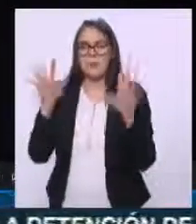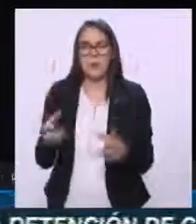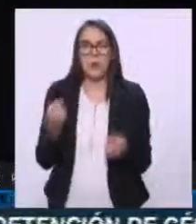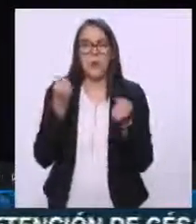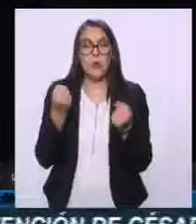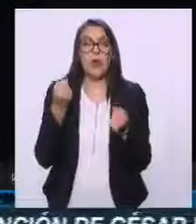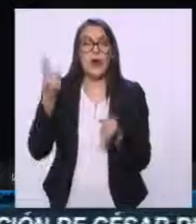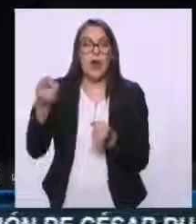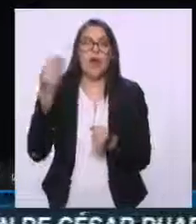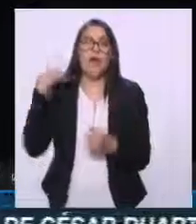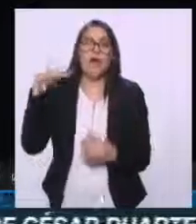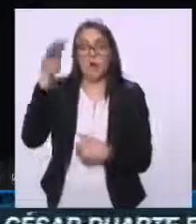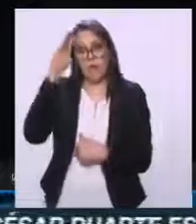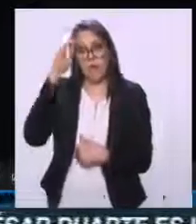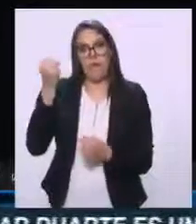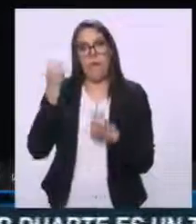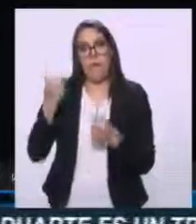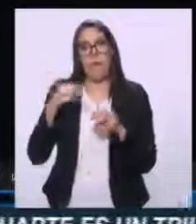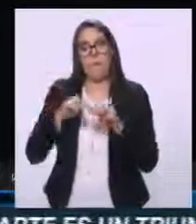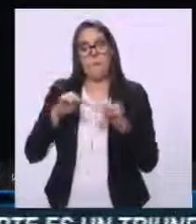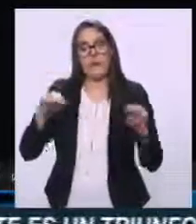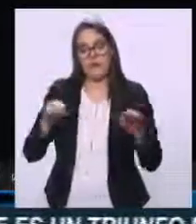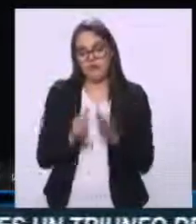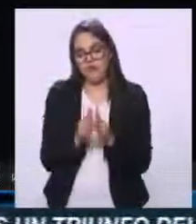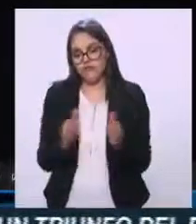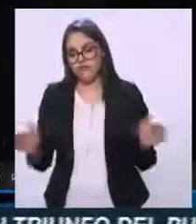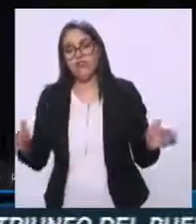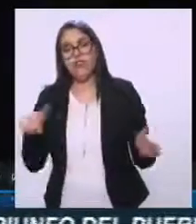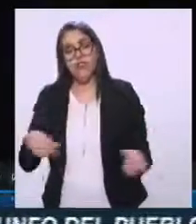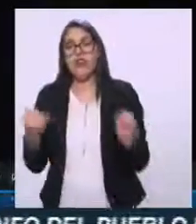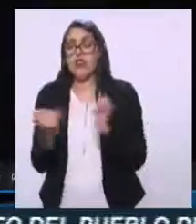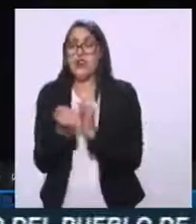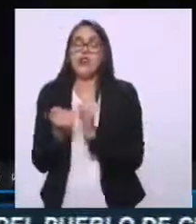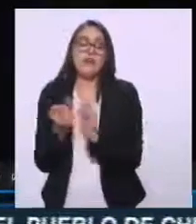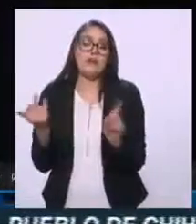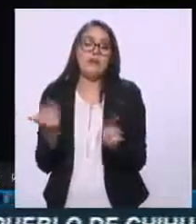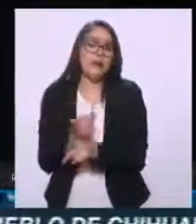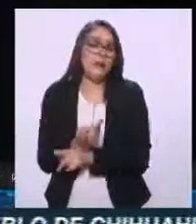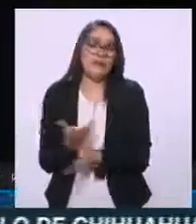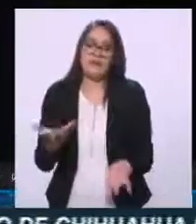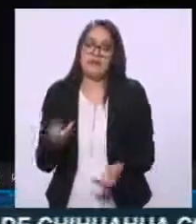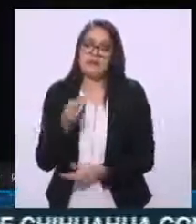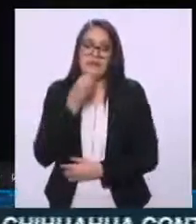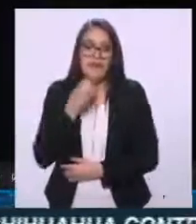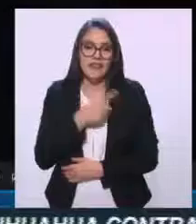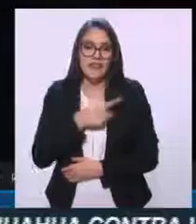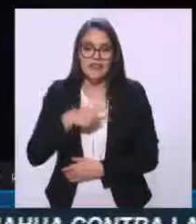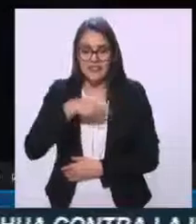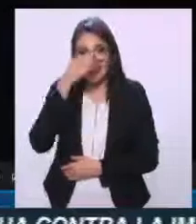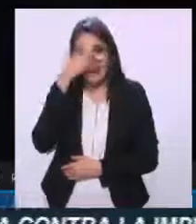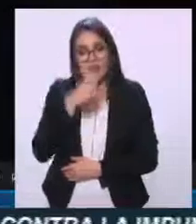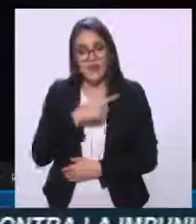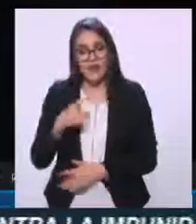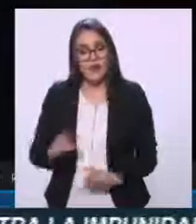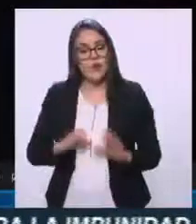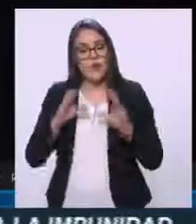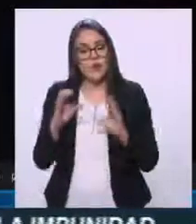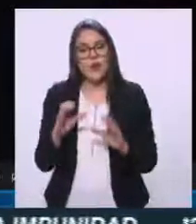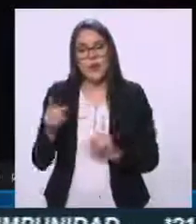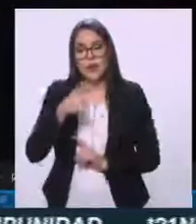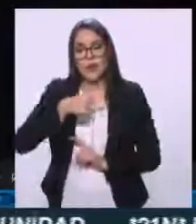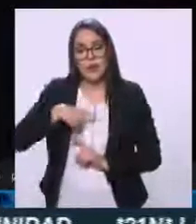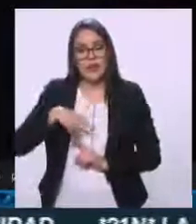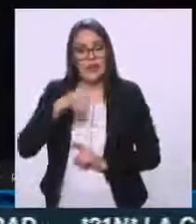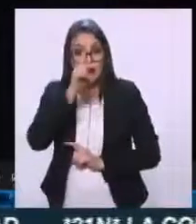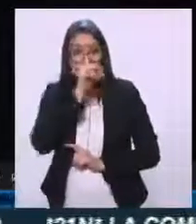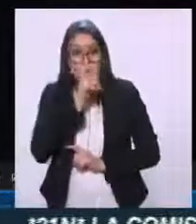más que fue un desplazamiento de varios metros. Y aquí pues ocurrió y hay que acostumbrarnos, hay que tener esta cultura de protección civil. Pero sí, no